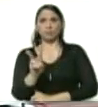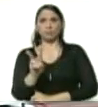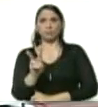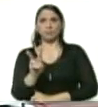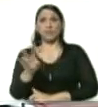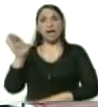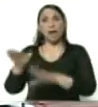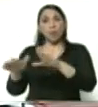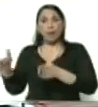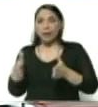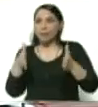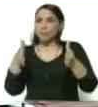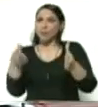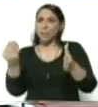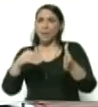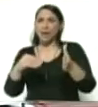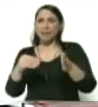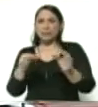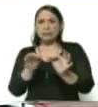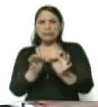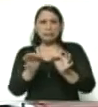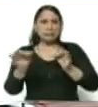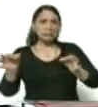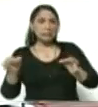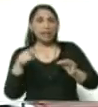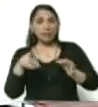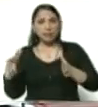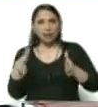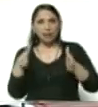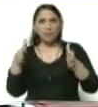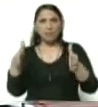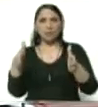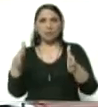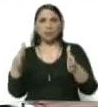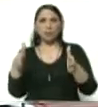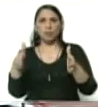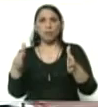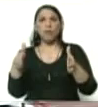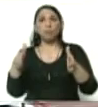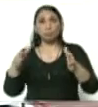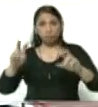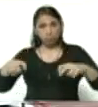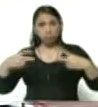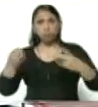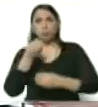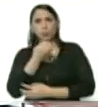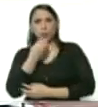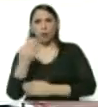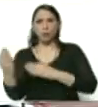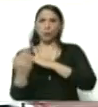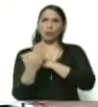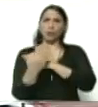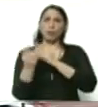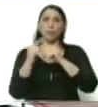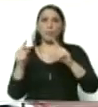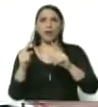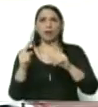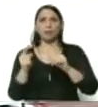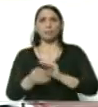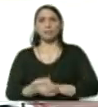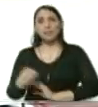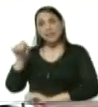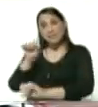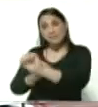Y aunque es un camino mucho más largo, es un camino ventajoso para cuidarnos y para sobre todo